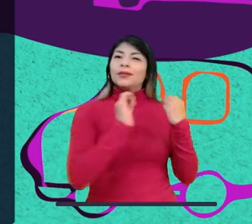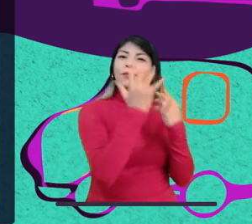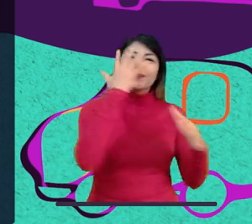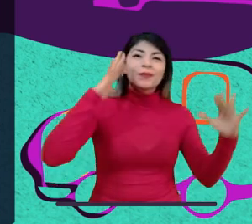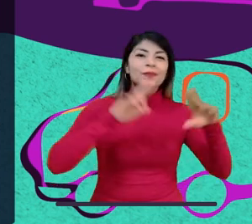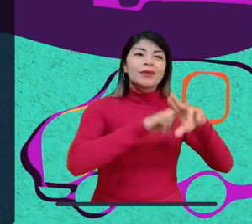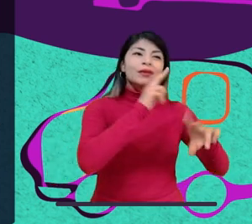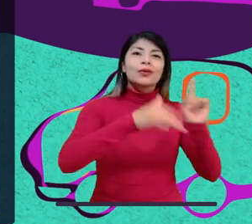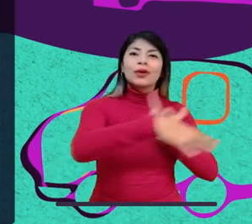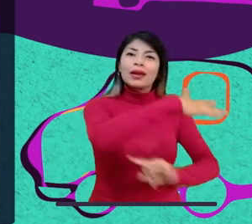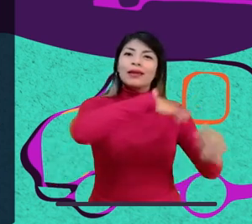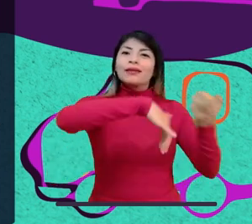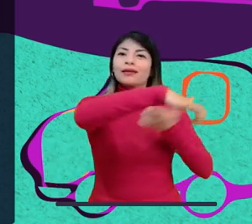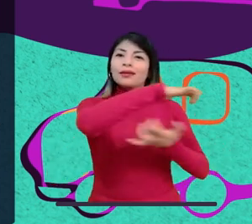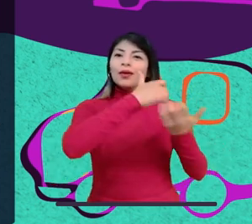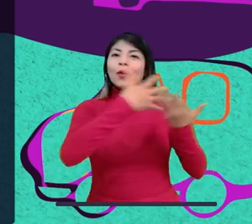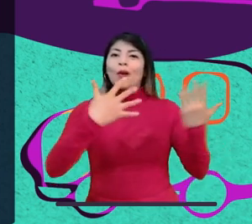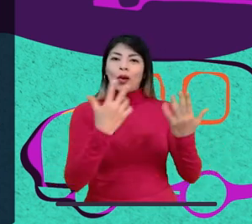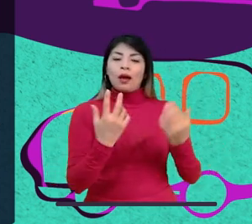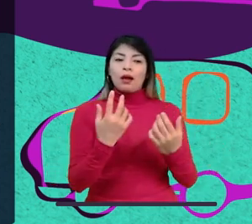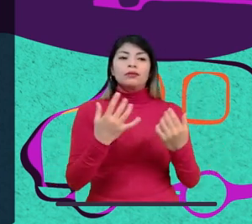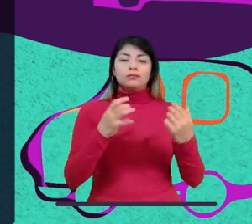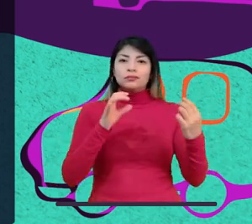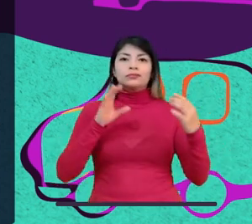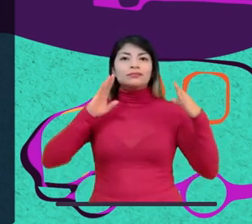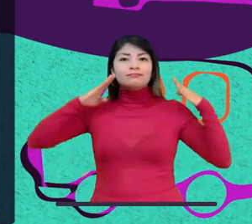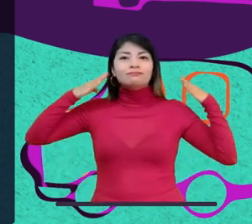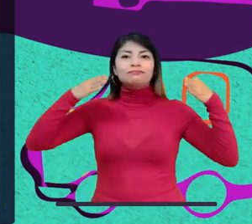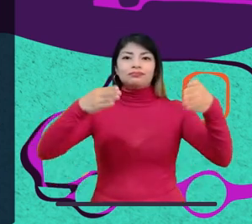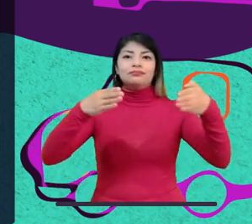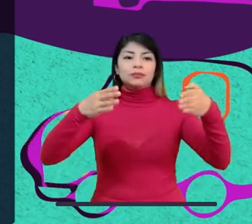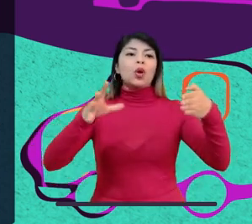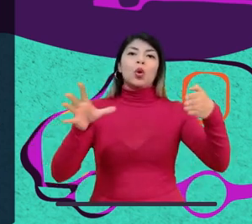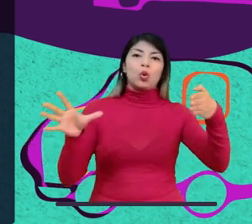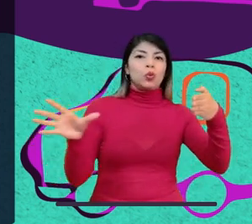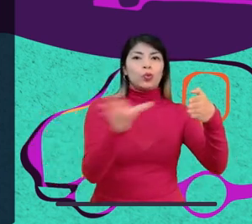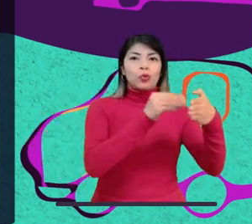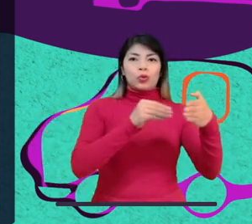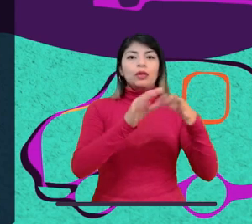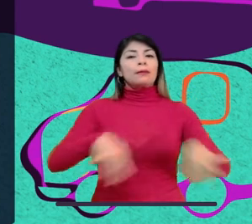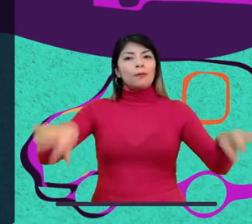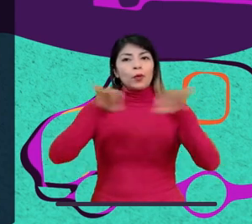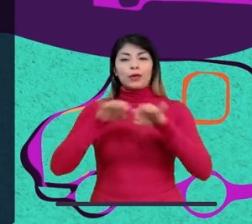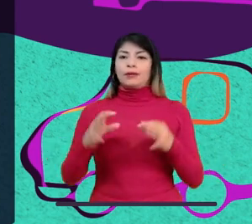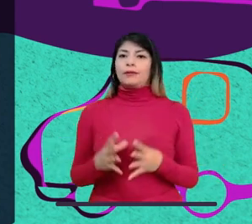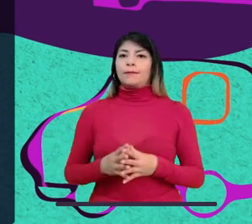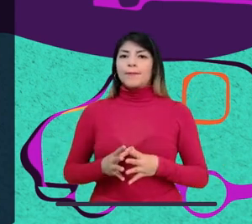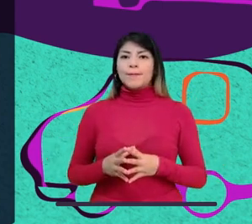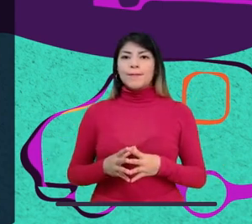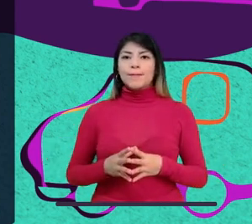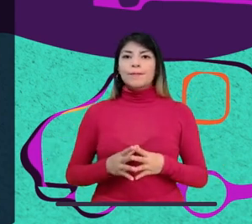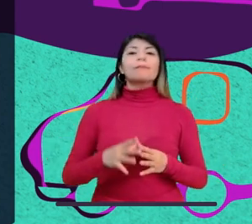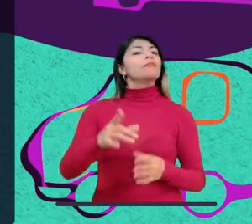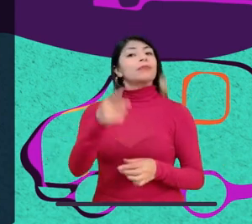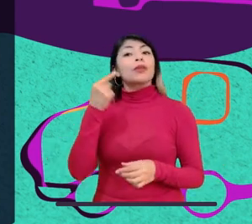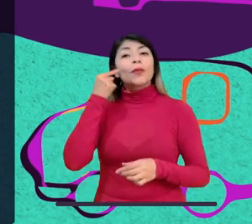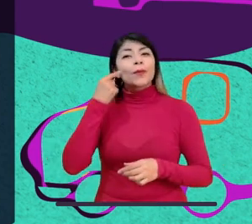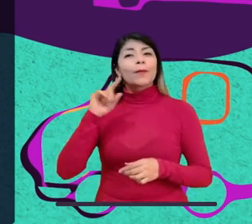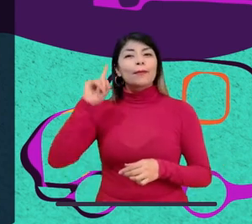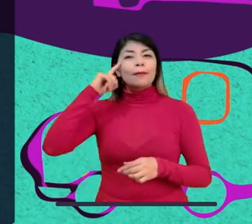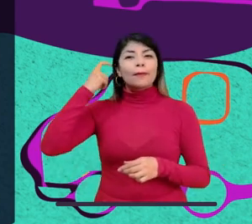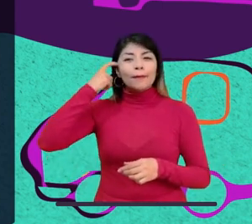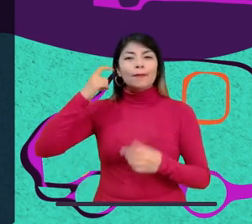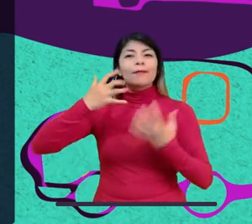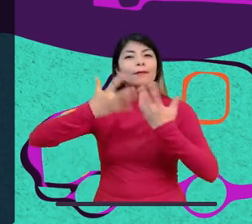animales, de los ecosistemas y demás. ¿Por qué creen que las personas, los adultos, las empresas, los gobiernos,